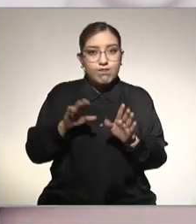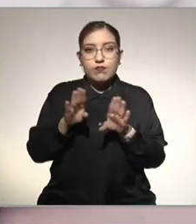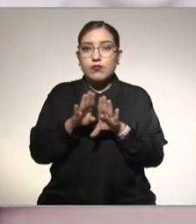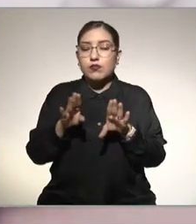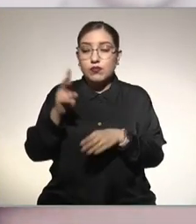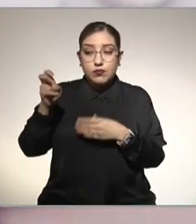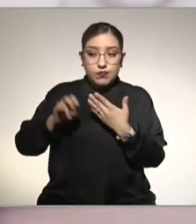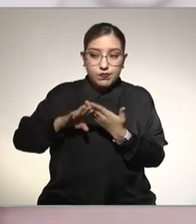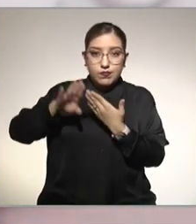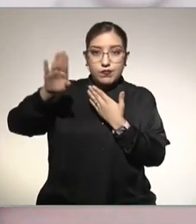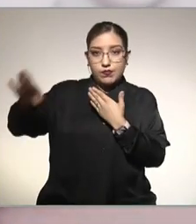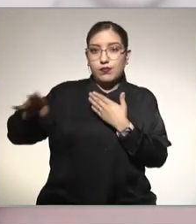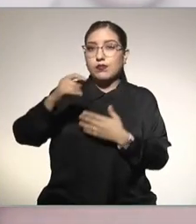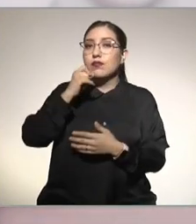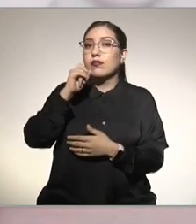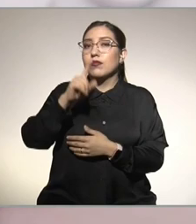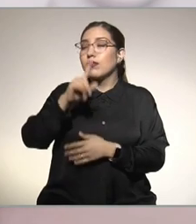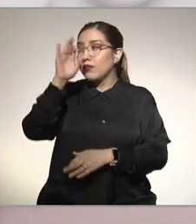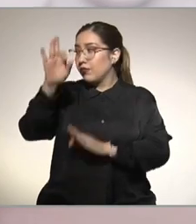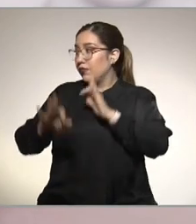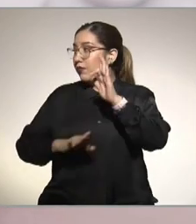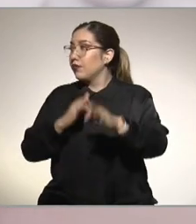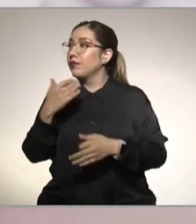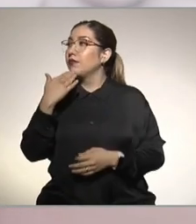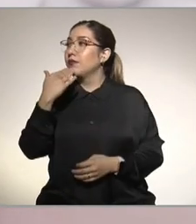prevención y tratamiento eficaz.